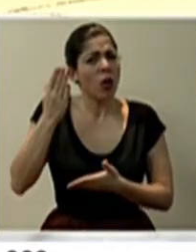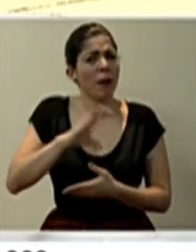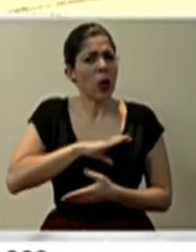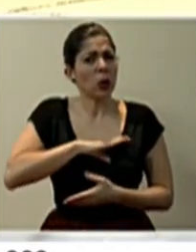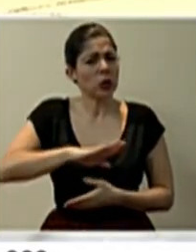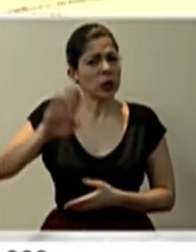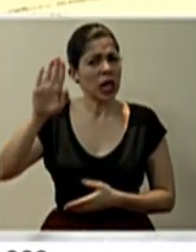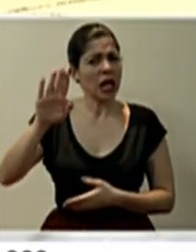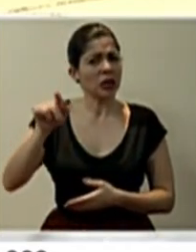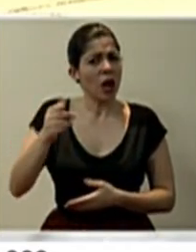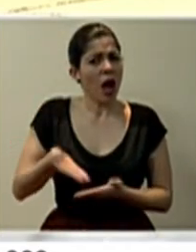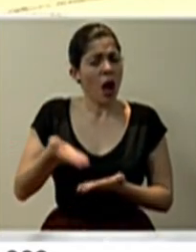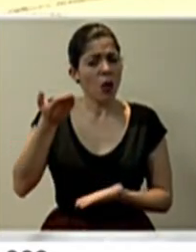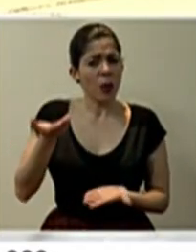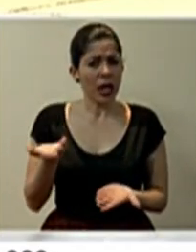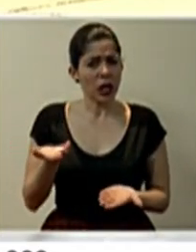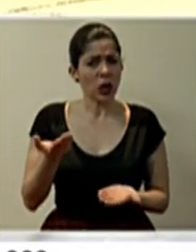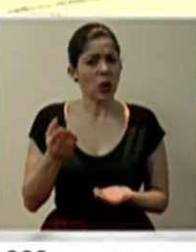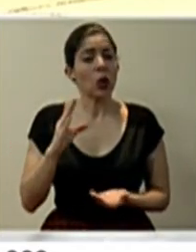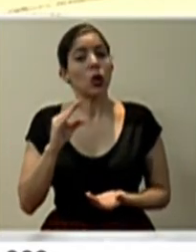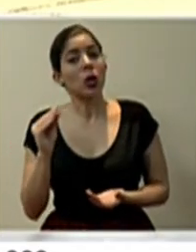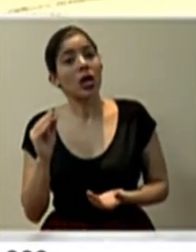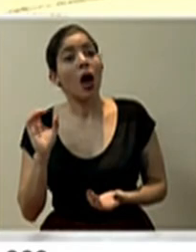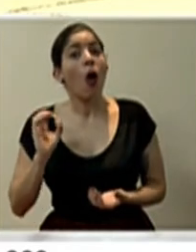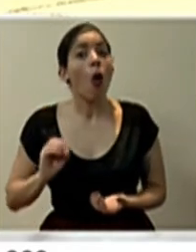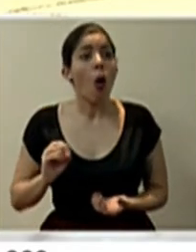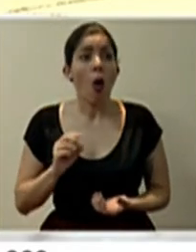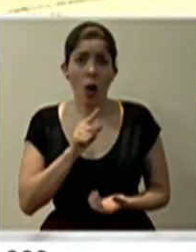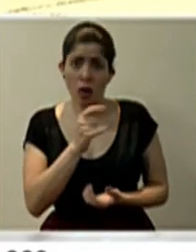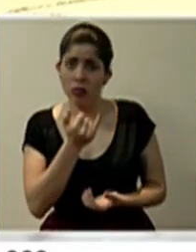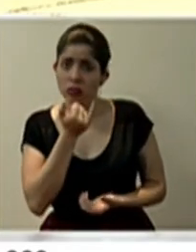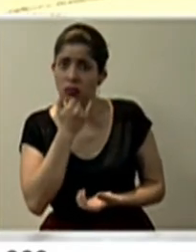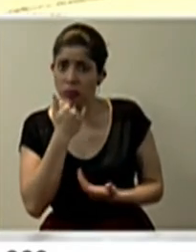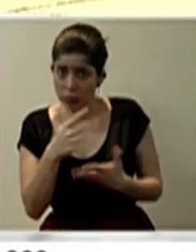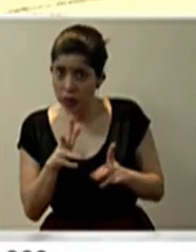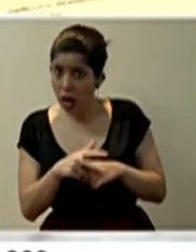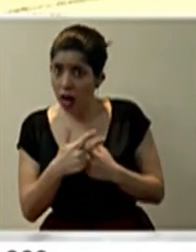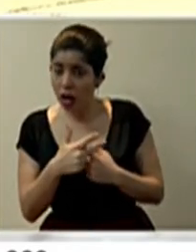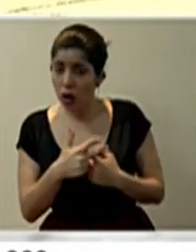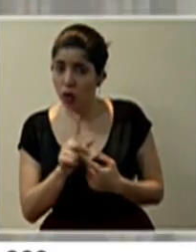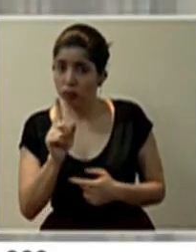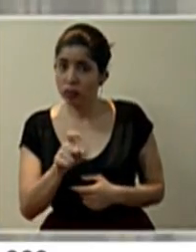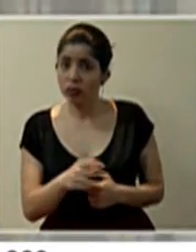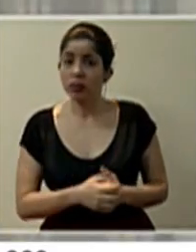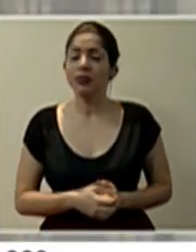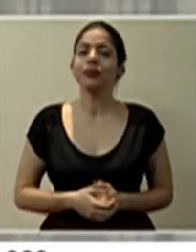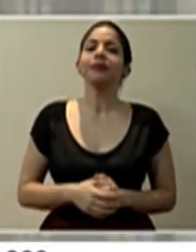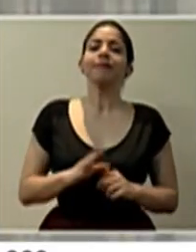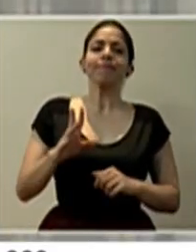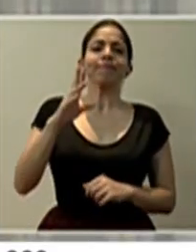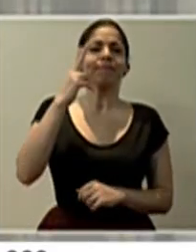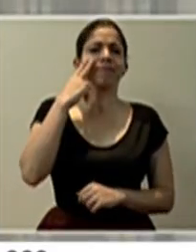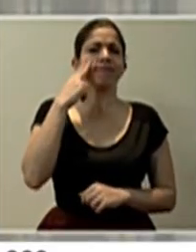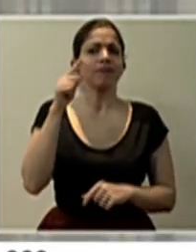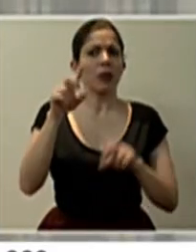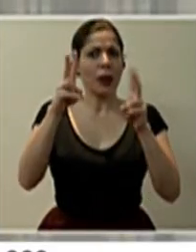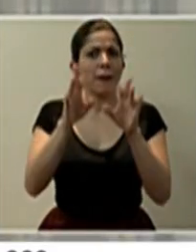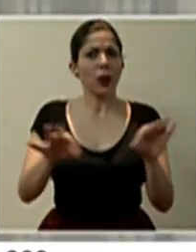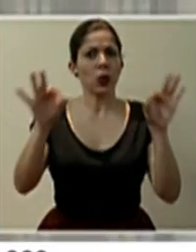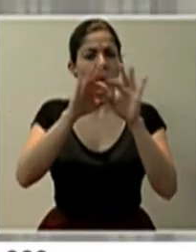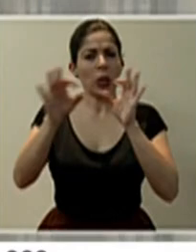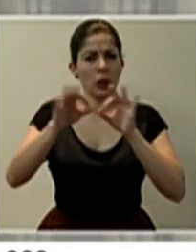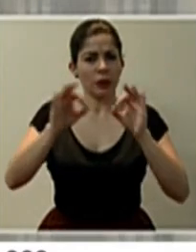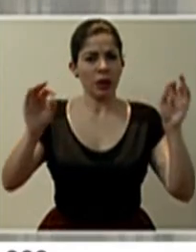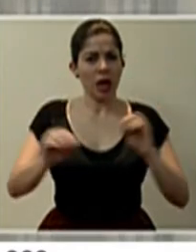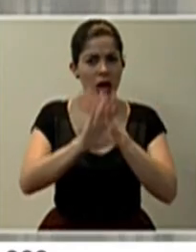tránsito ese aumento y o fue un fallo que ya está corregido? Sí, vamos a ver, esto es importante aclararlo.